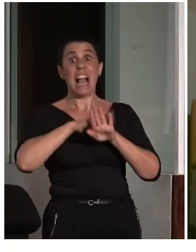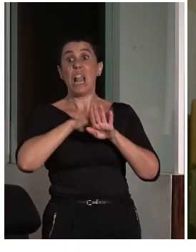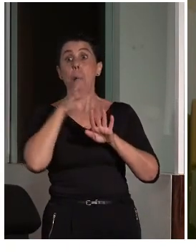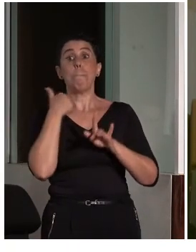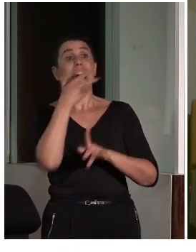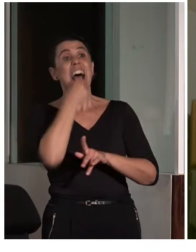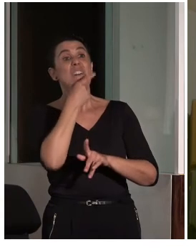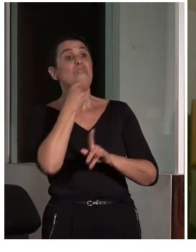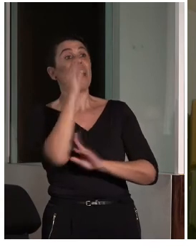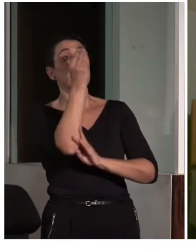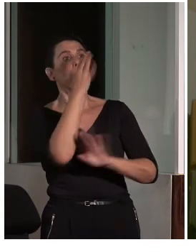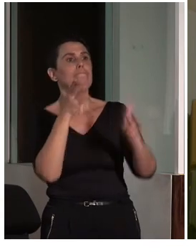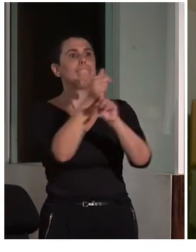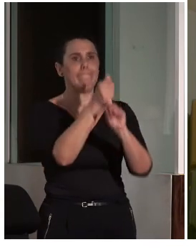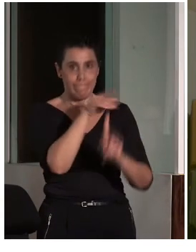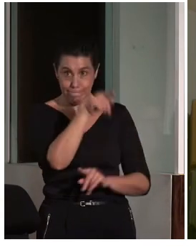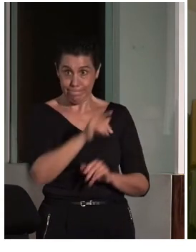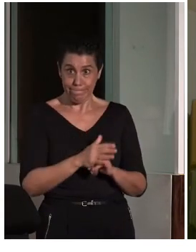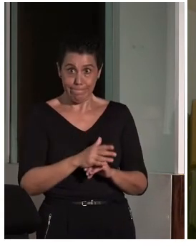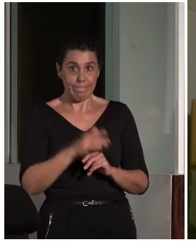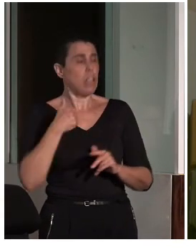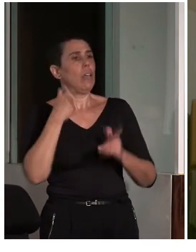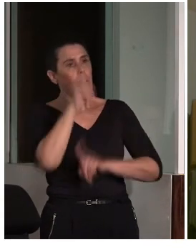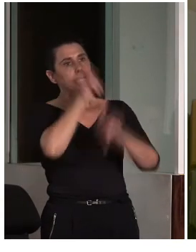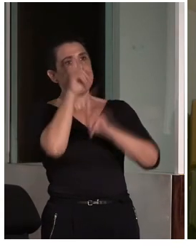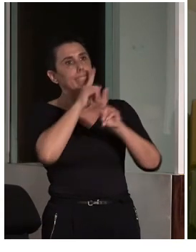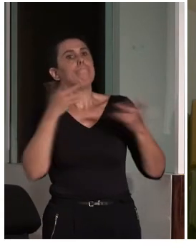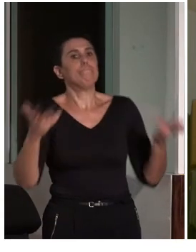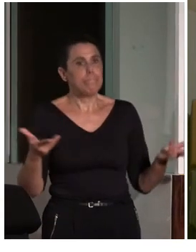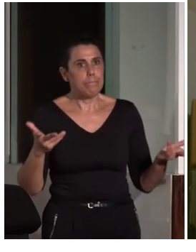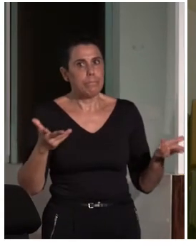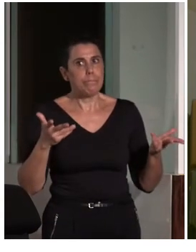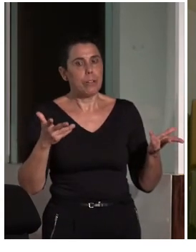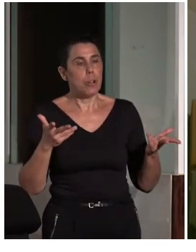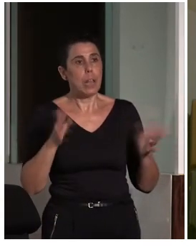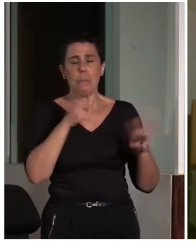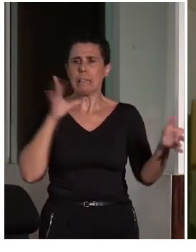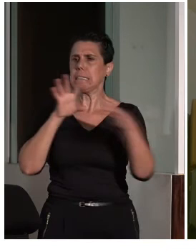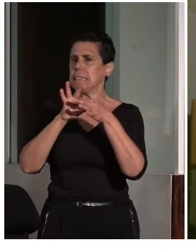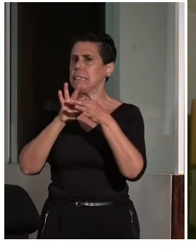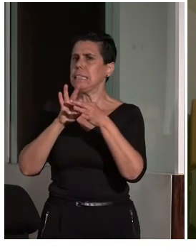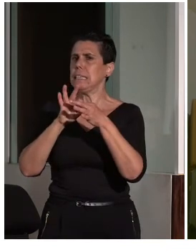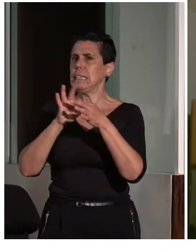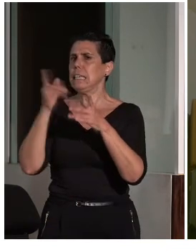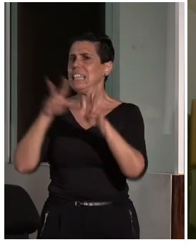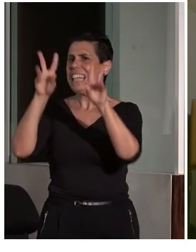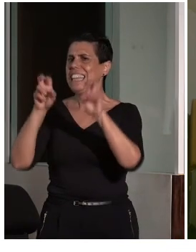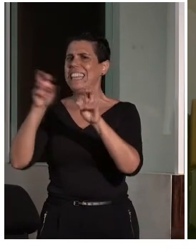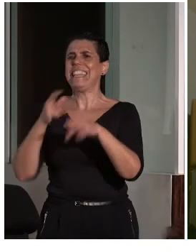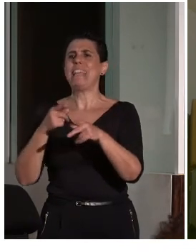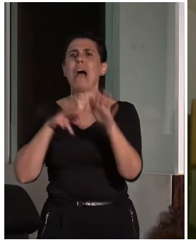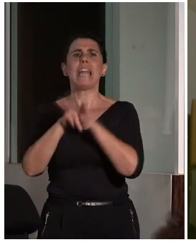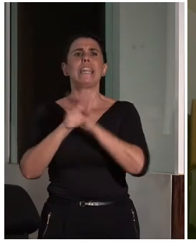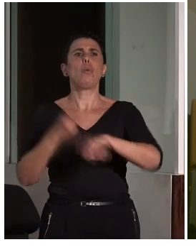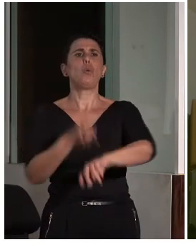los monumentos, etc. Y se nos planteó un problema que va un poco con el tema que planteaba del exceso de recursos, pero más que en ese